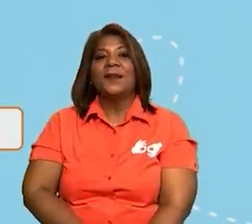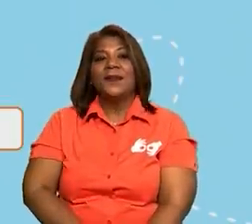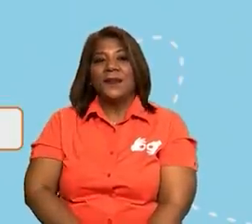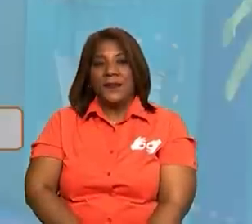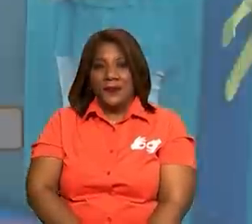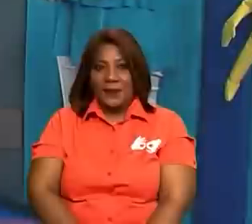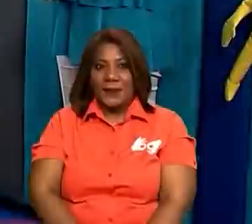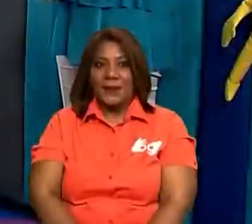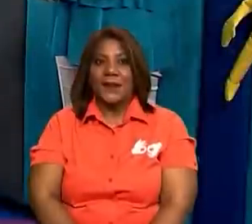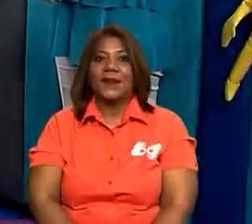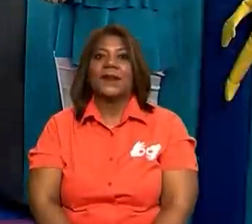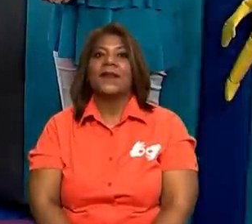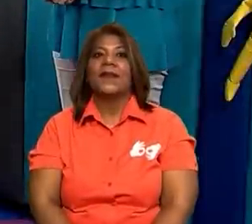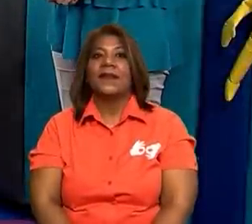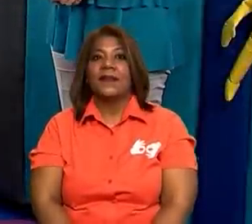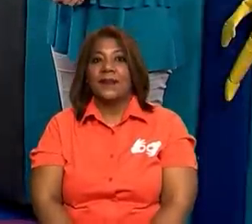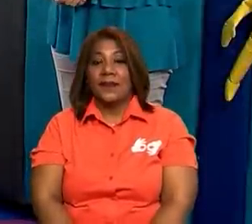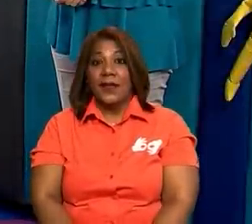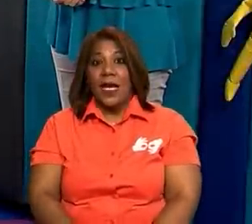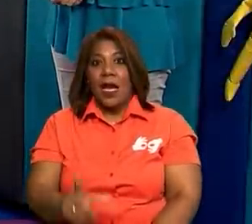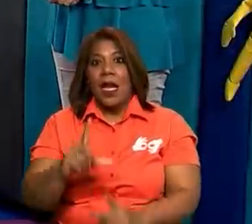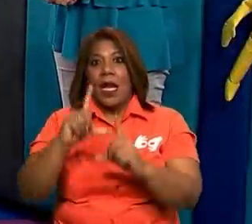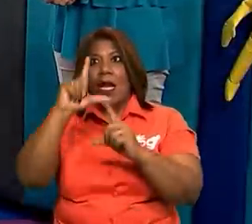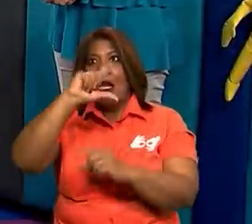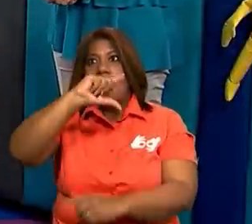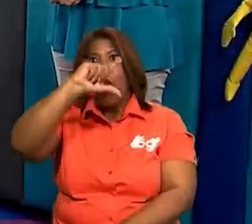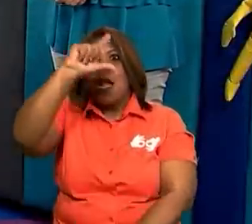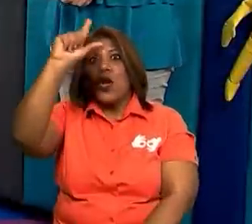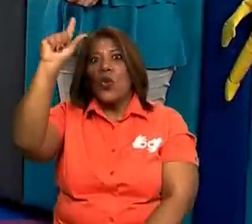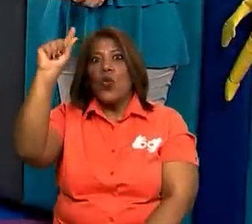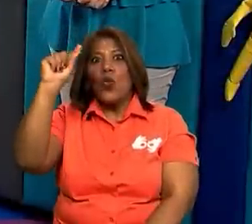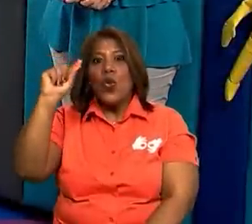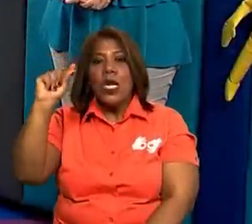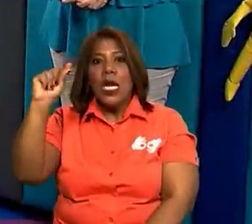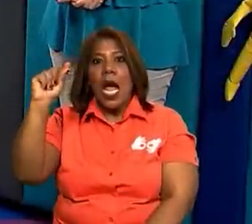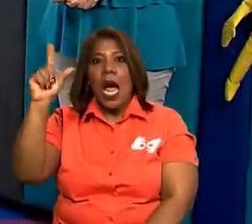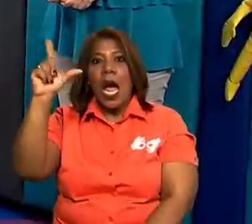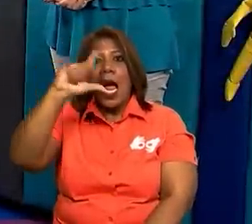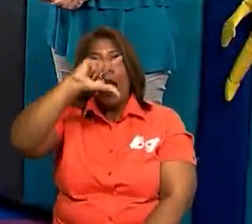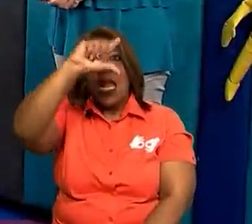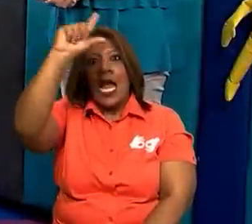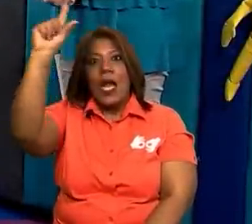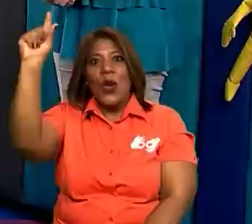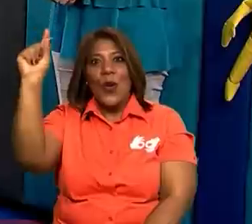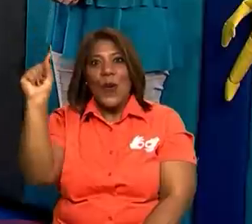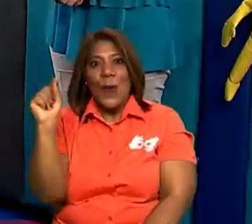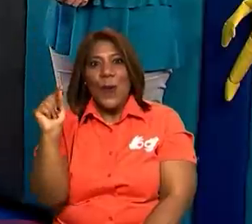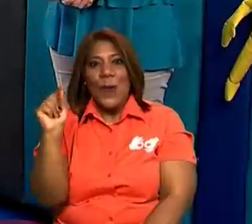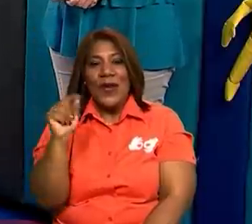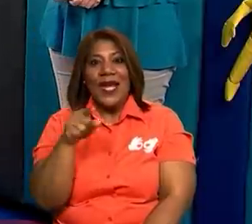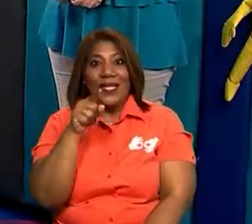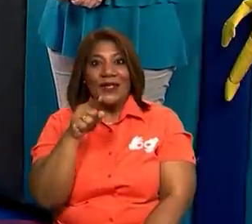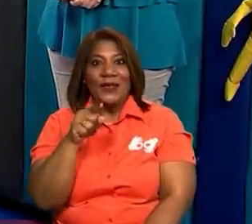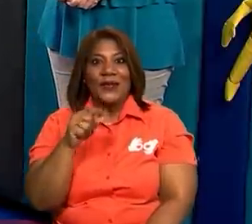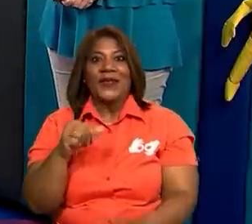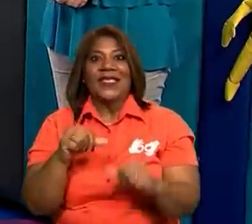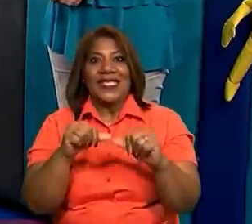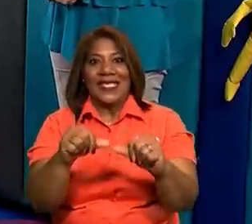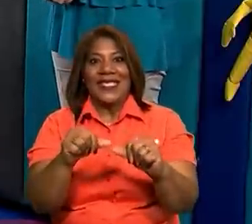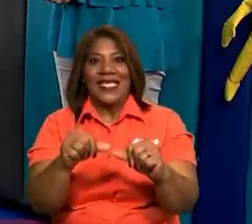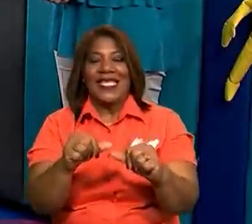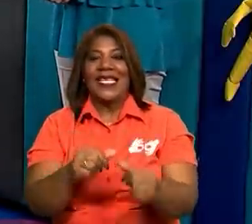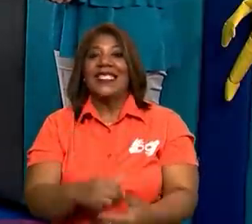común, ¿verdad? Y así entonces desde casa ustedes van a terminar este taller